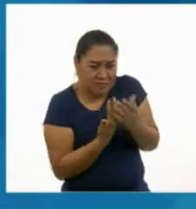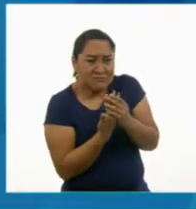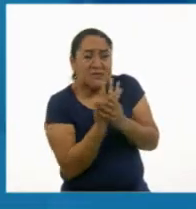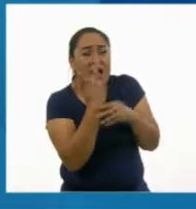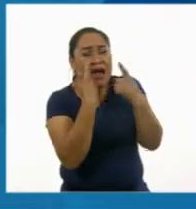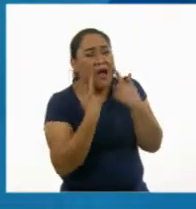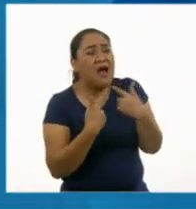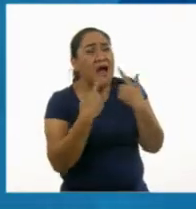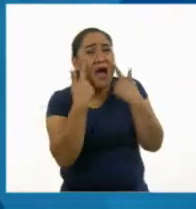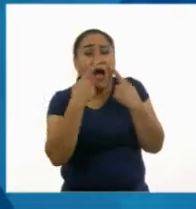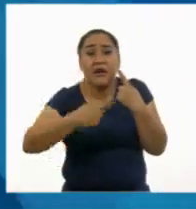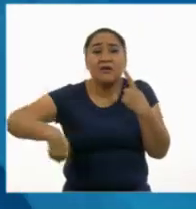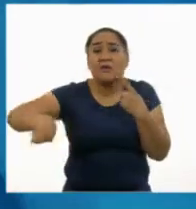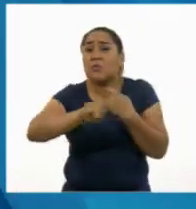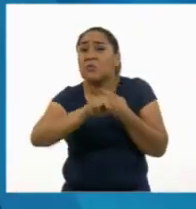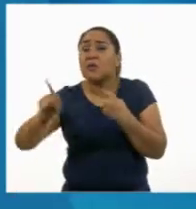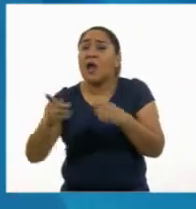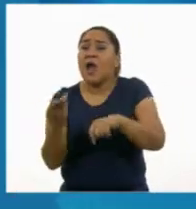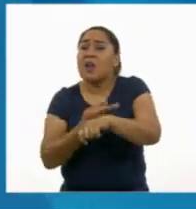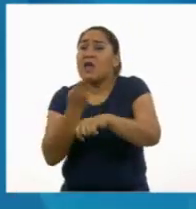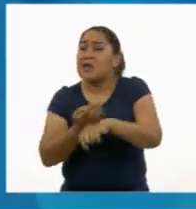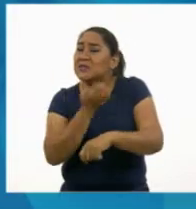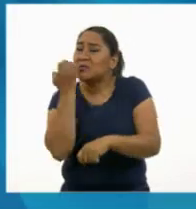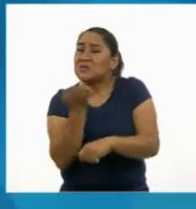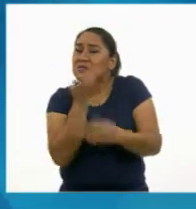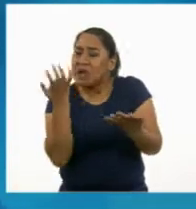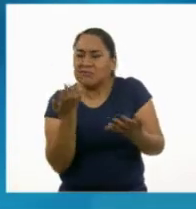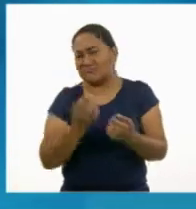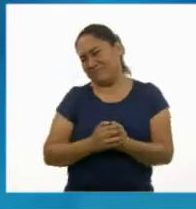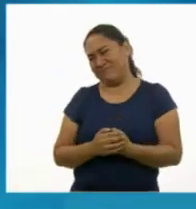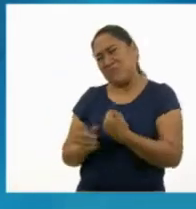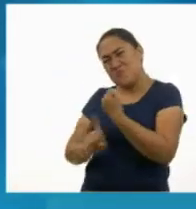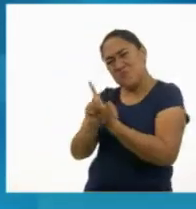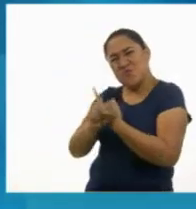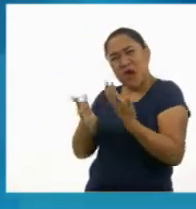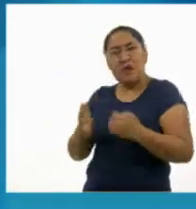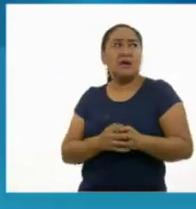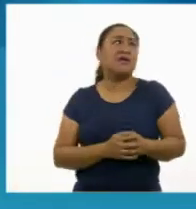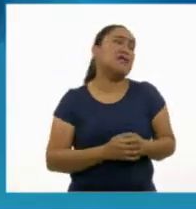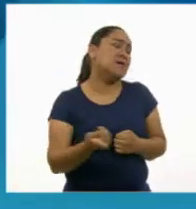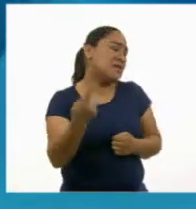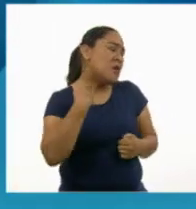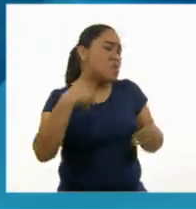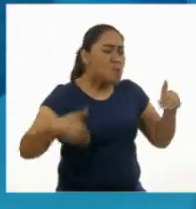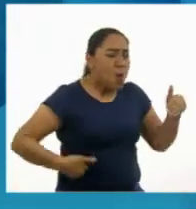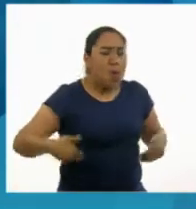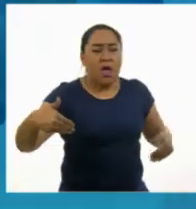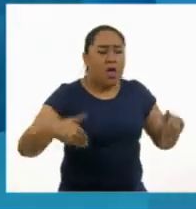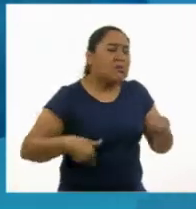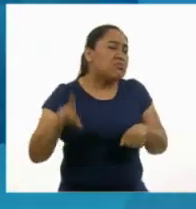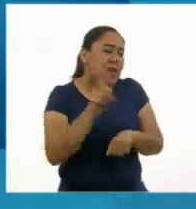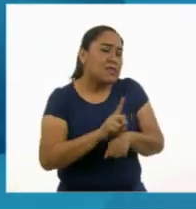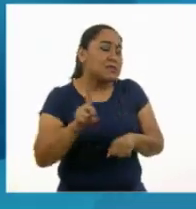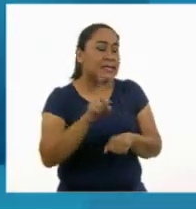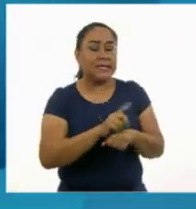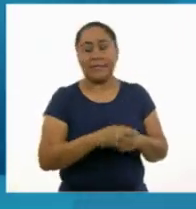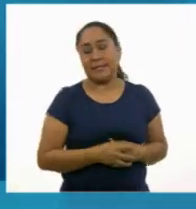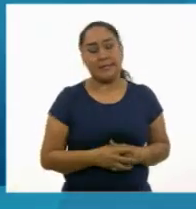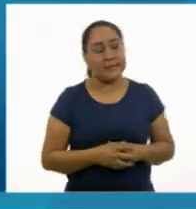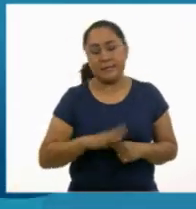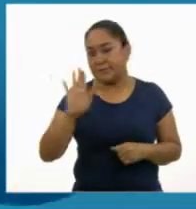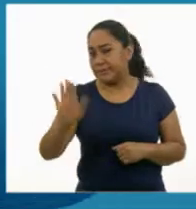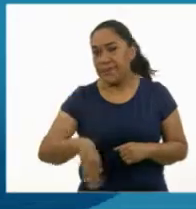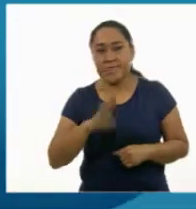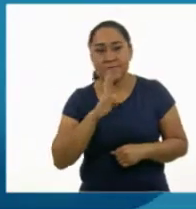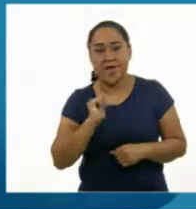calcetines! ¿Pero cuál es el problema? ¡Me molesta todo el día! ¡Ah! ¡Eso está muy mal! ¡Ven! ¡Vamos a hablar con tus